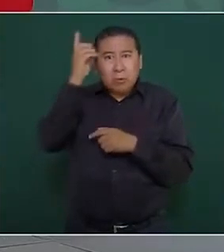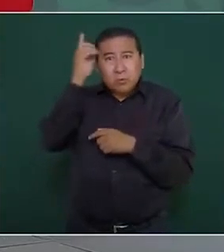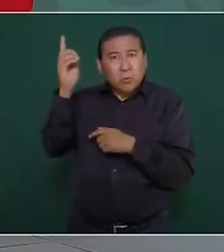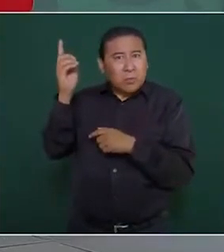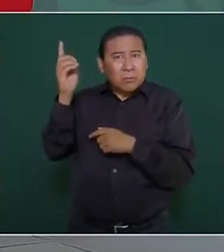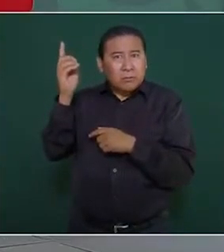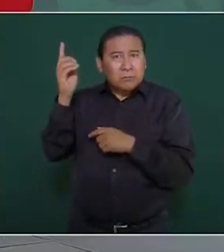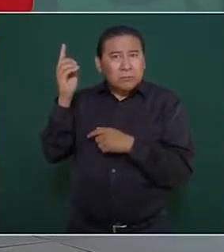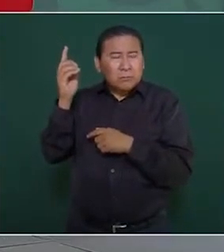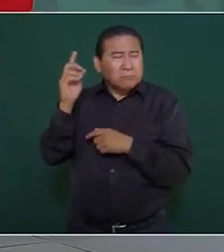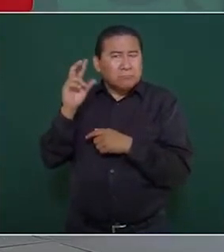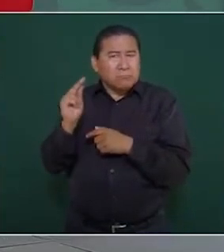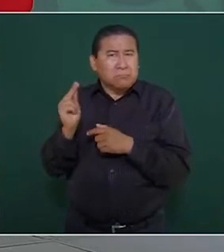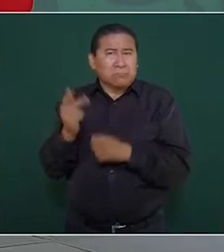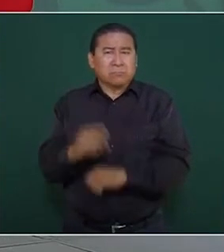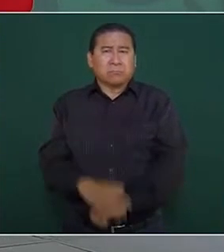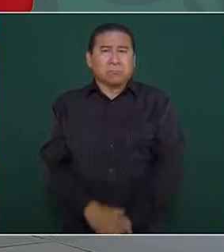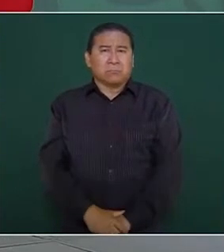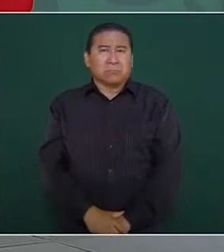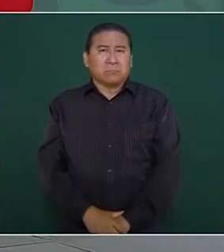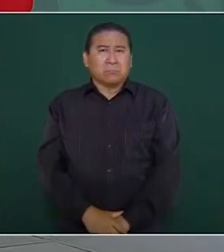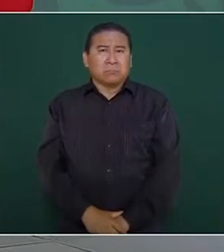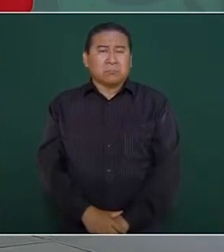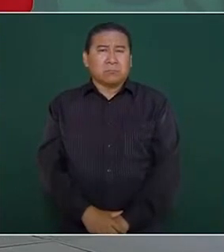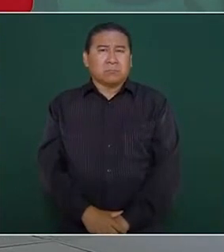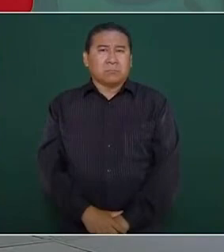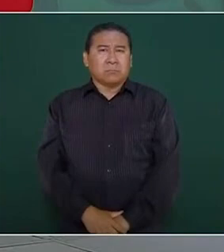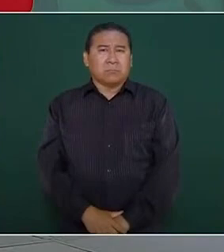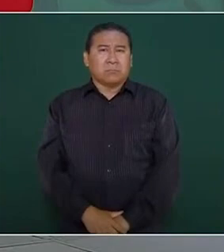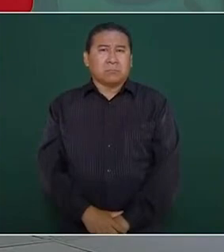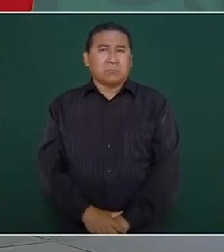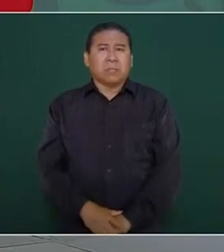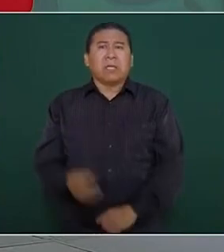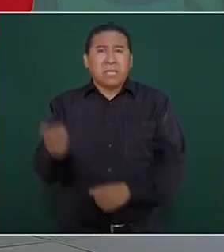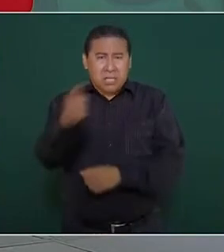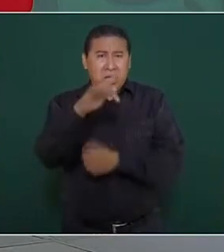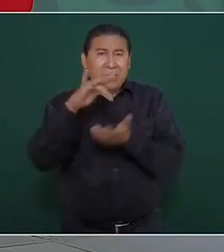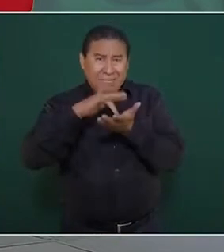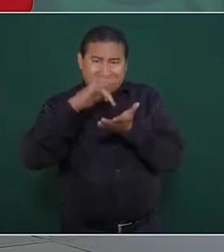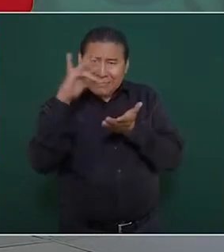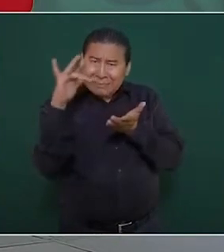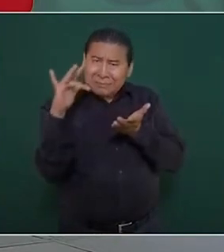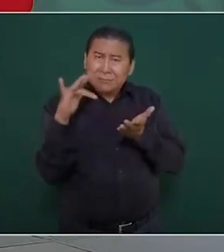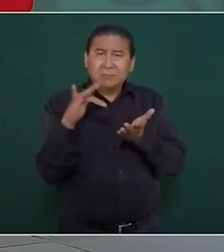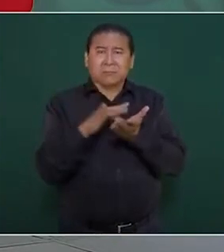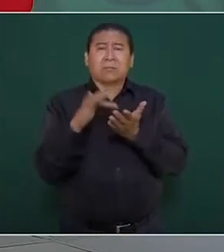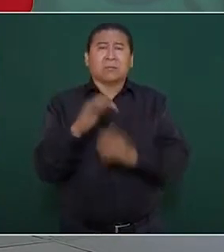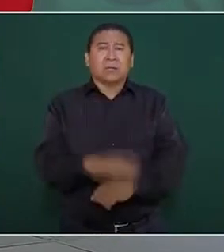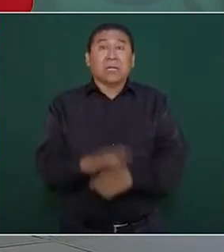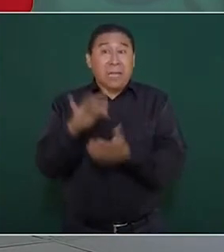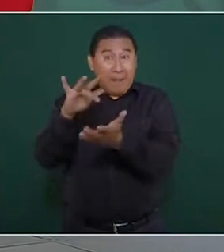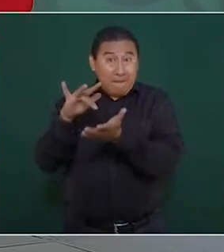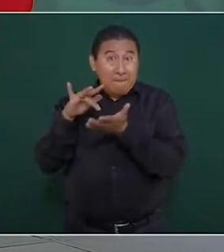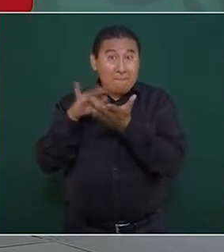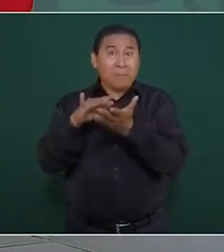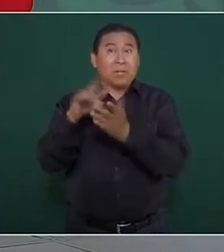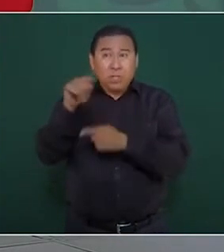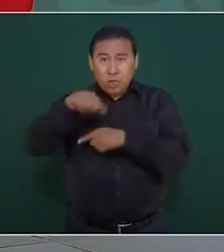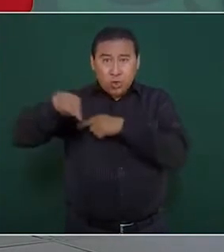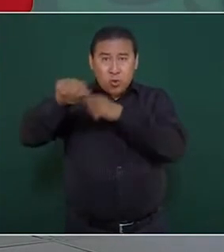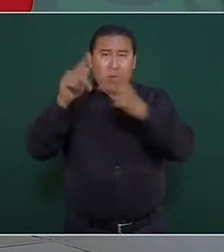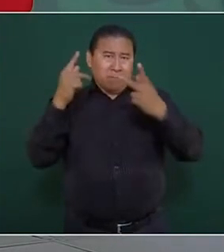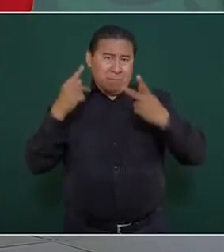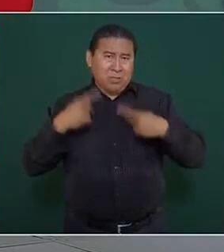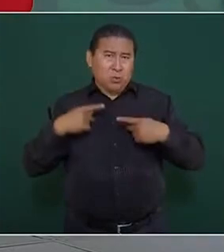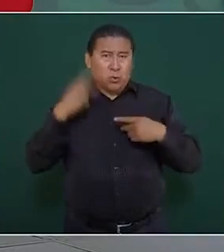porque quiero agradecer de nuevo el apoyo de los campesinos,